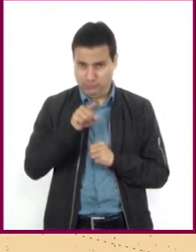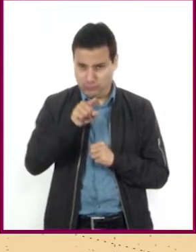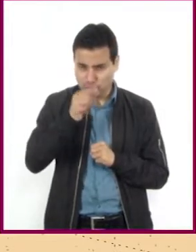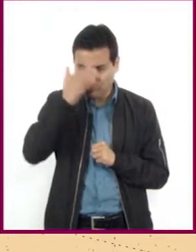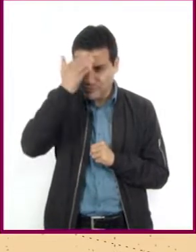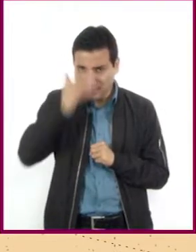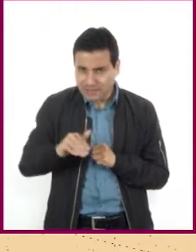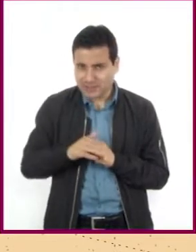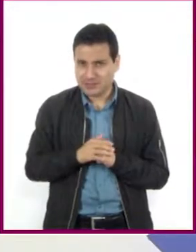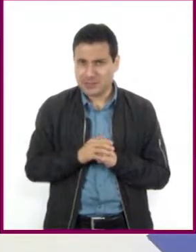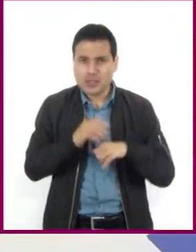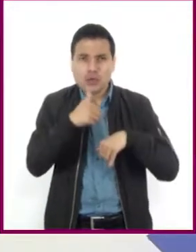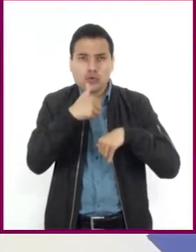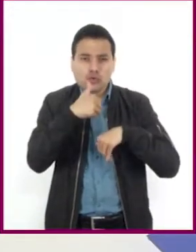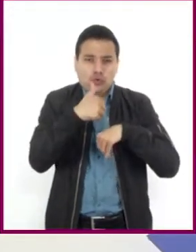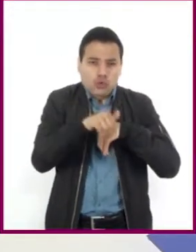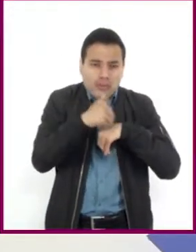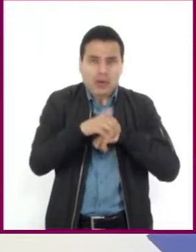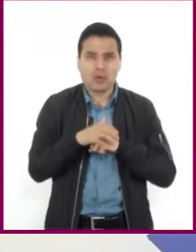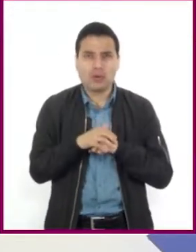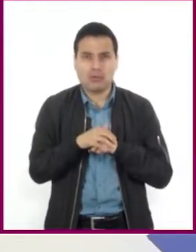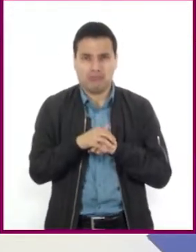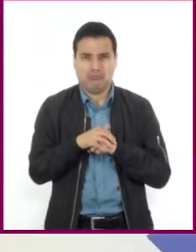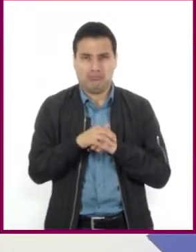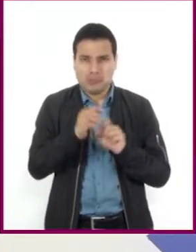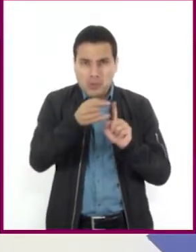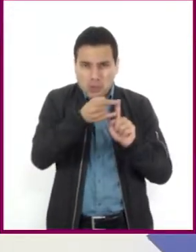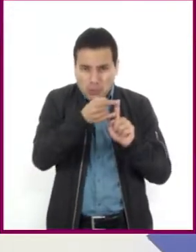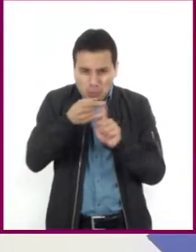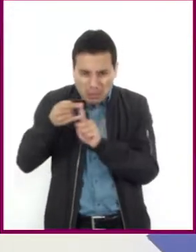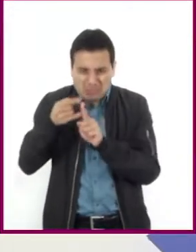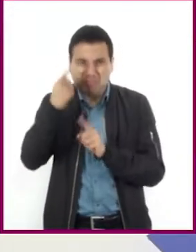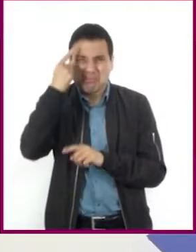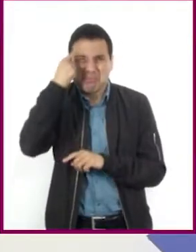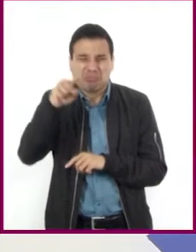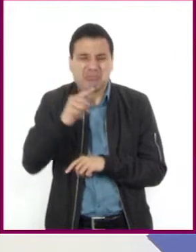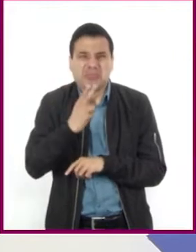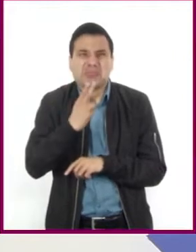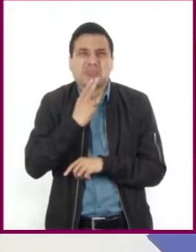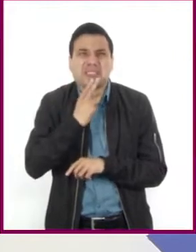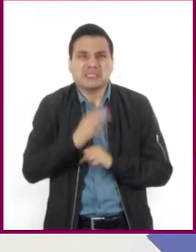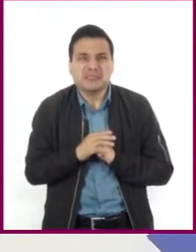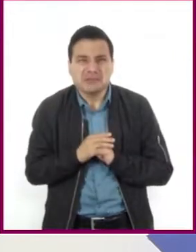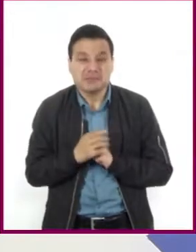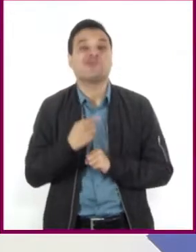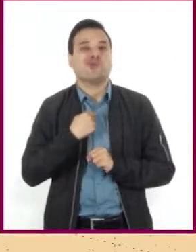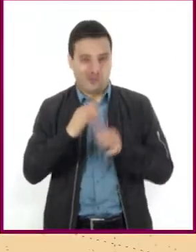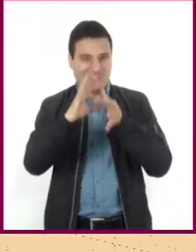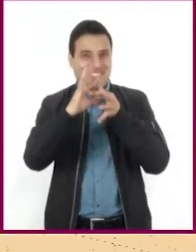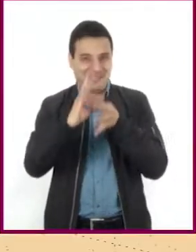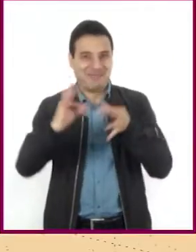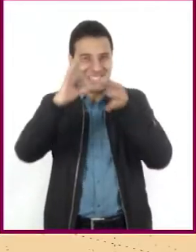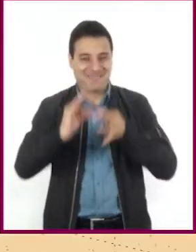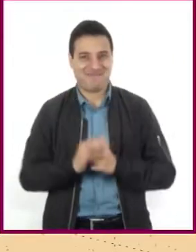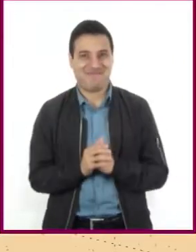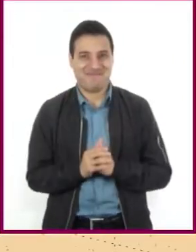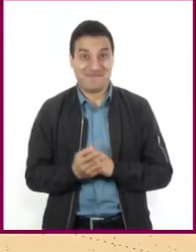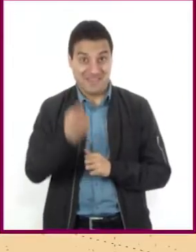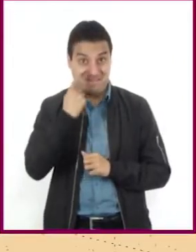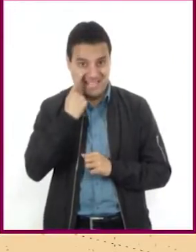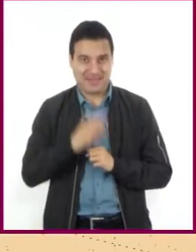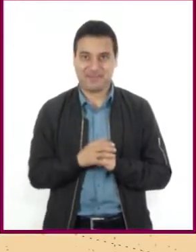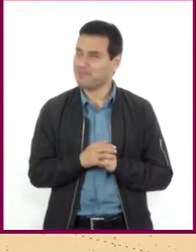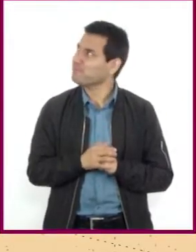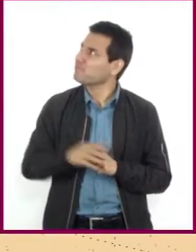sirven los números y los cuadros de todos los mapas? Aquí les diré para qué sirven. Las